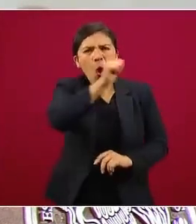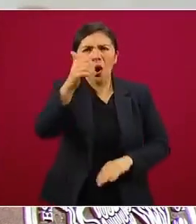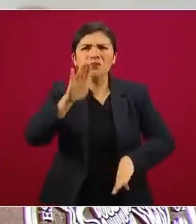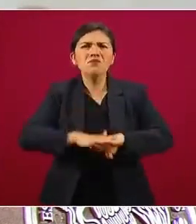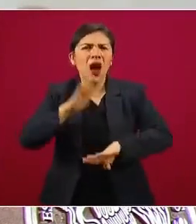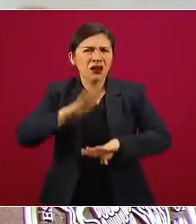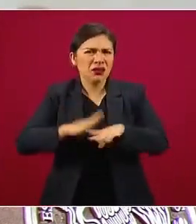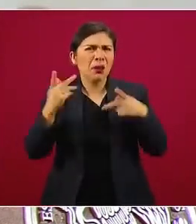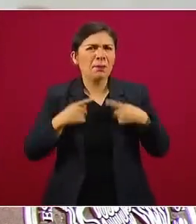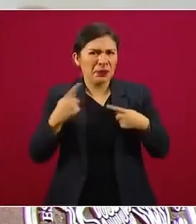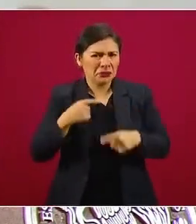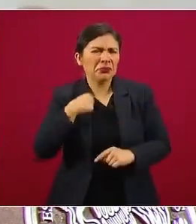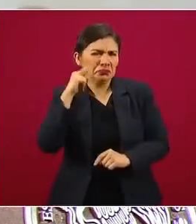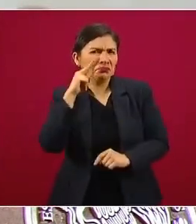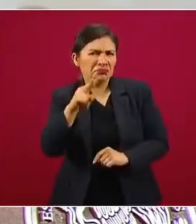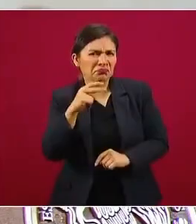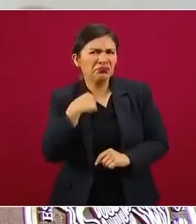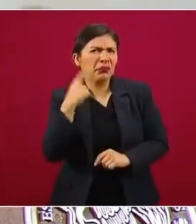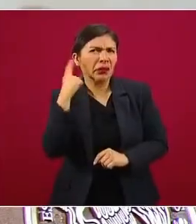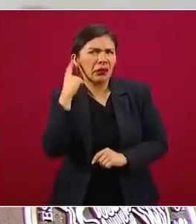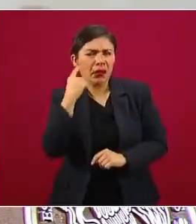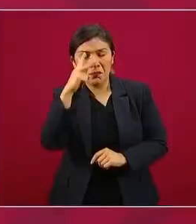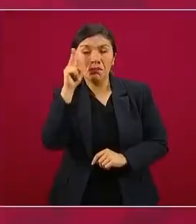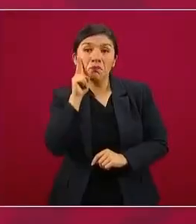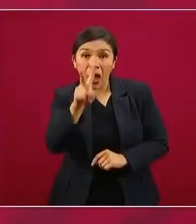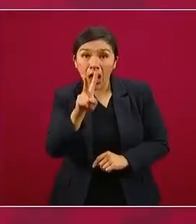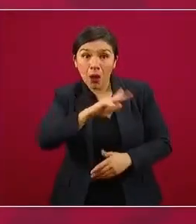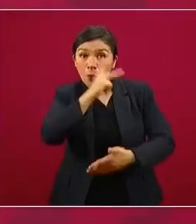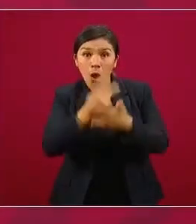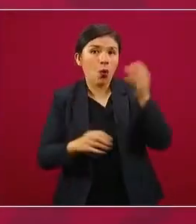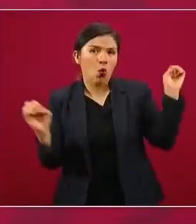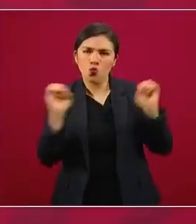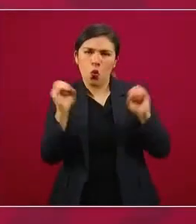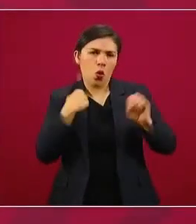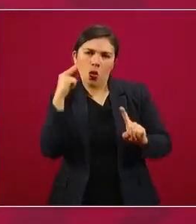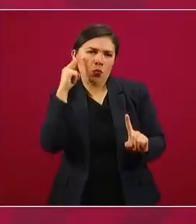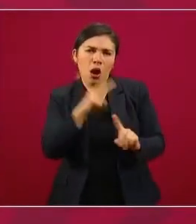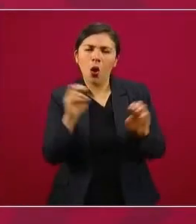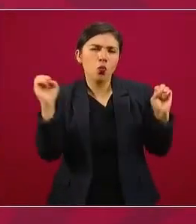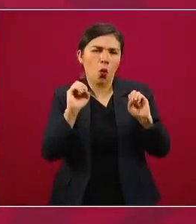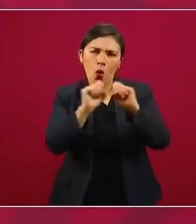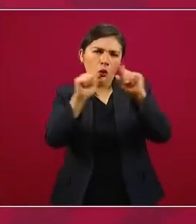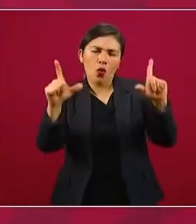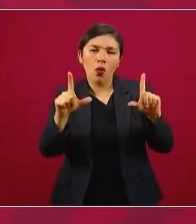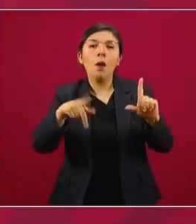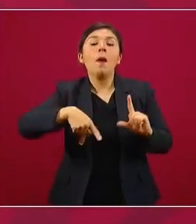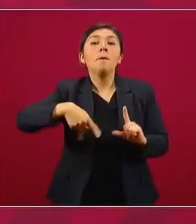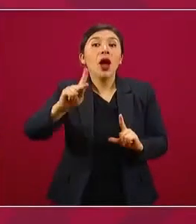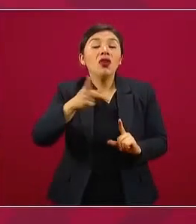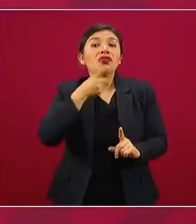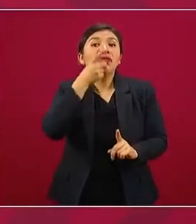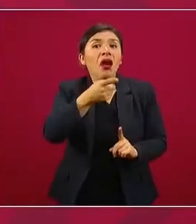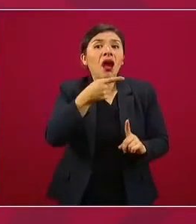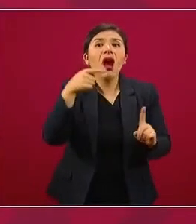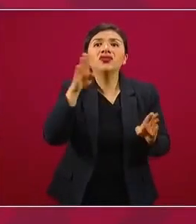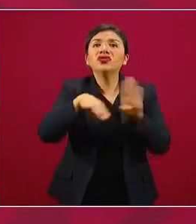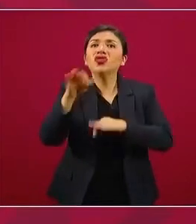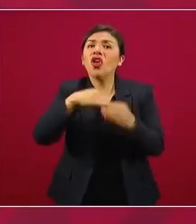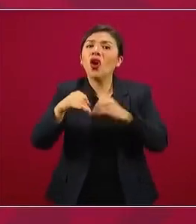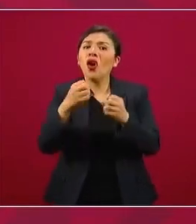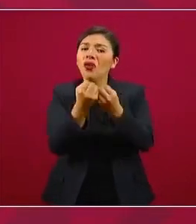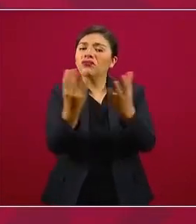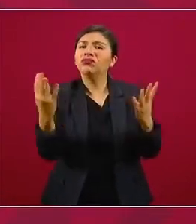porque tengo entendido, no vi el programa, de que hasta se rieron los